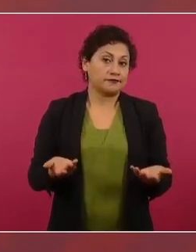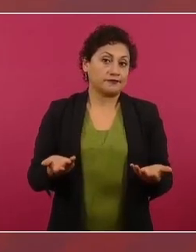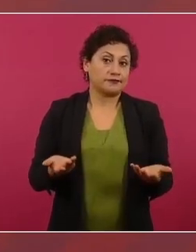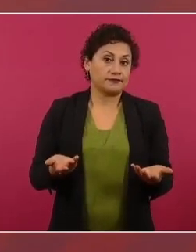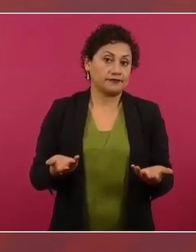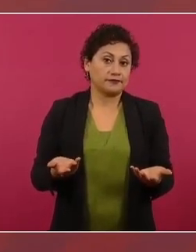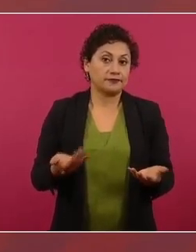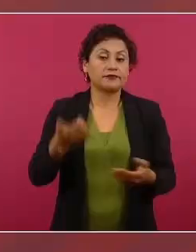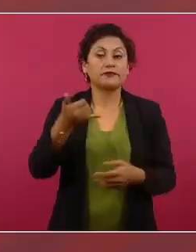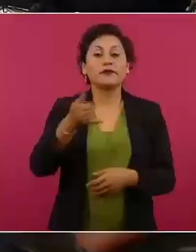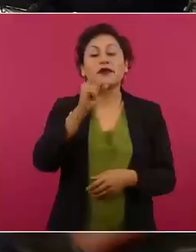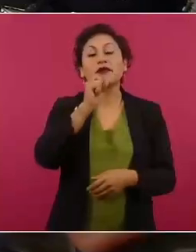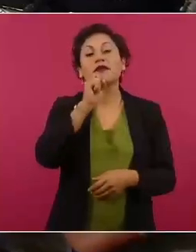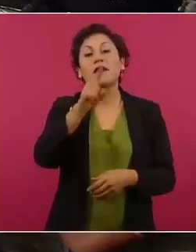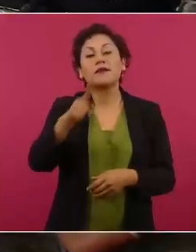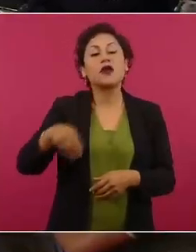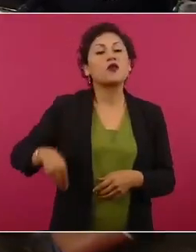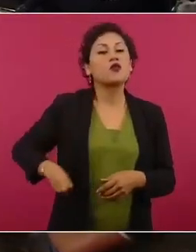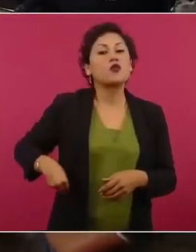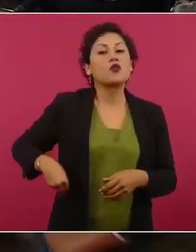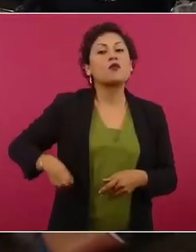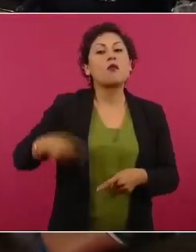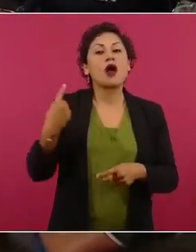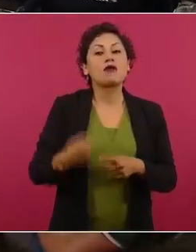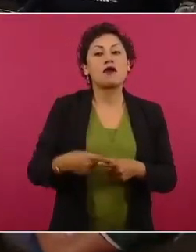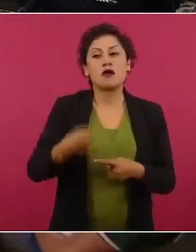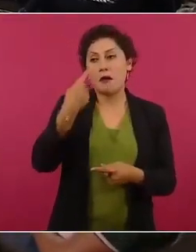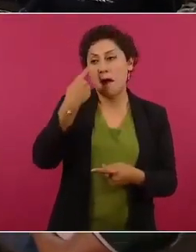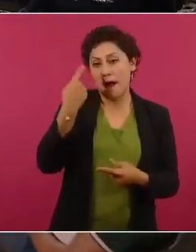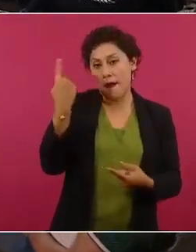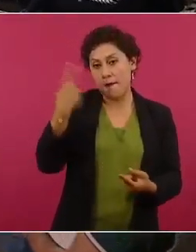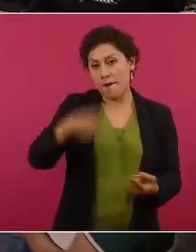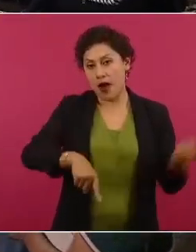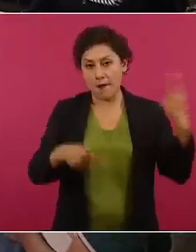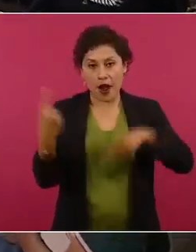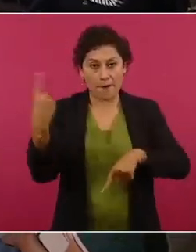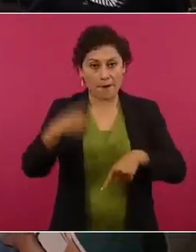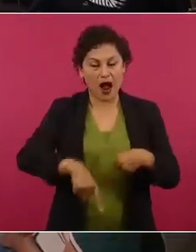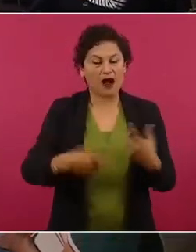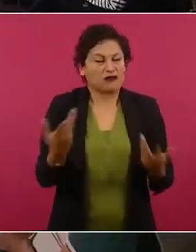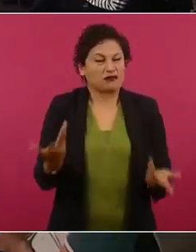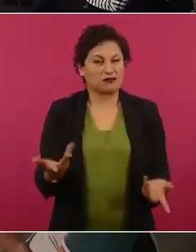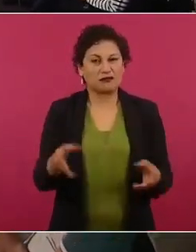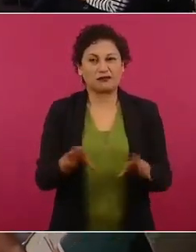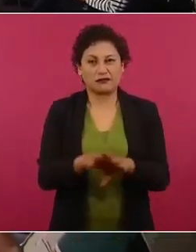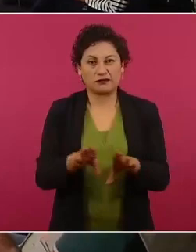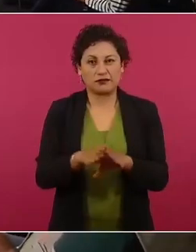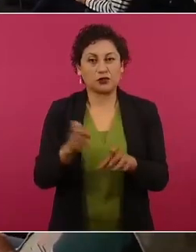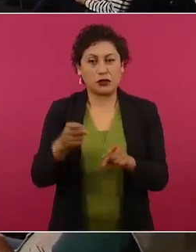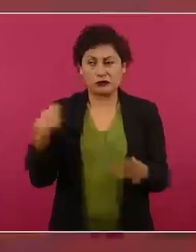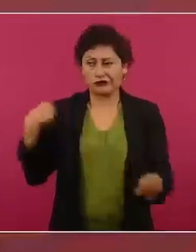el autoritarismo y por todo esto que prevaleció durante mucho tiempo,